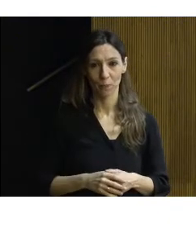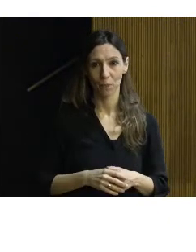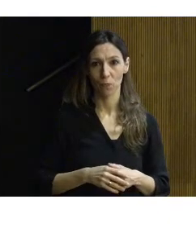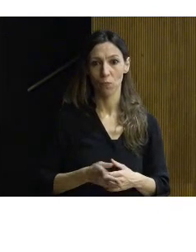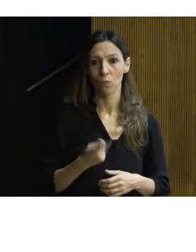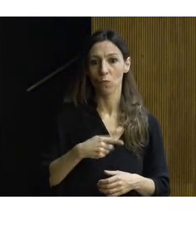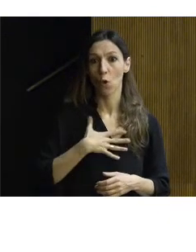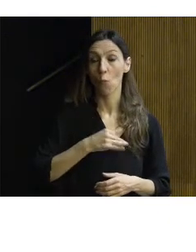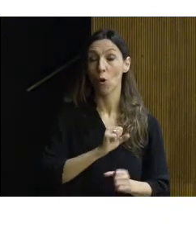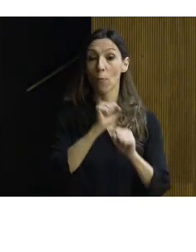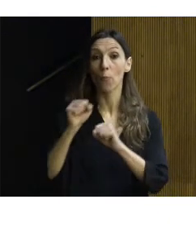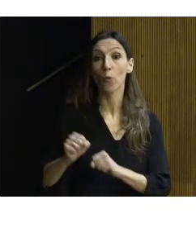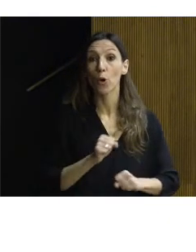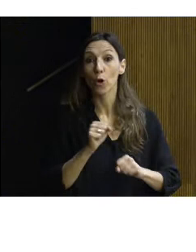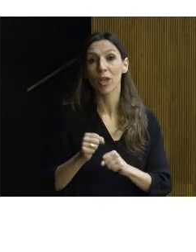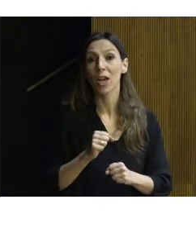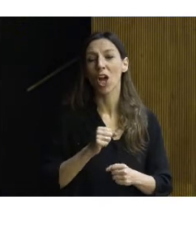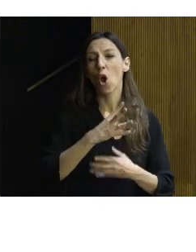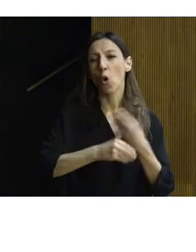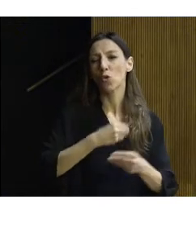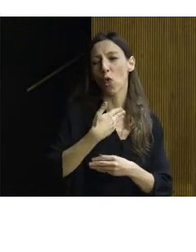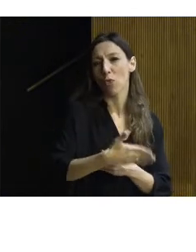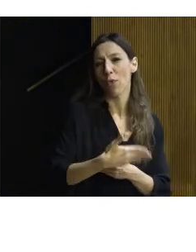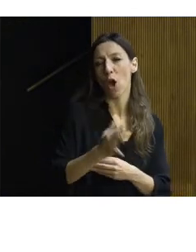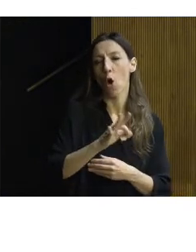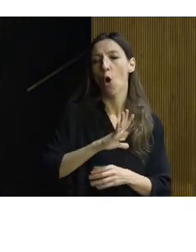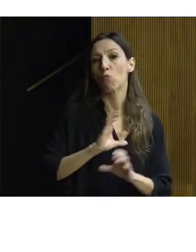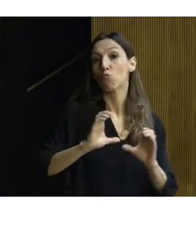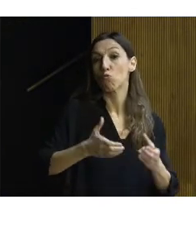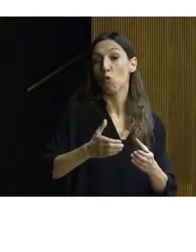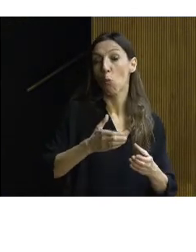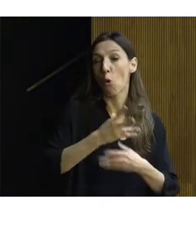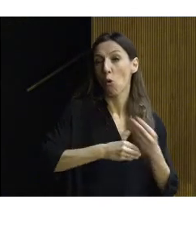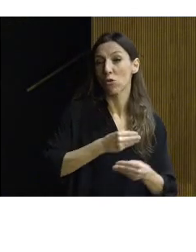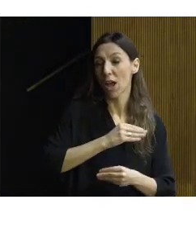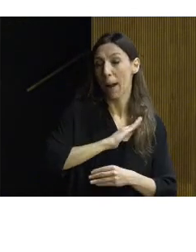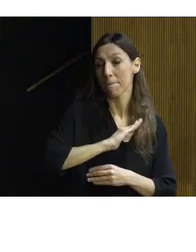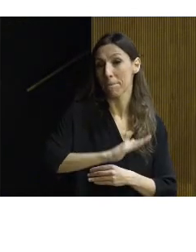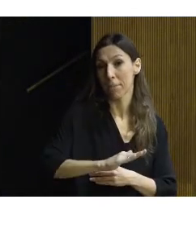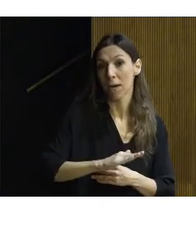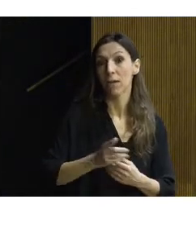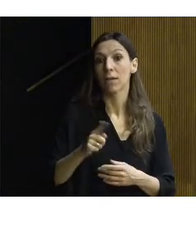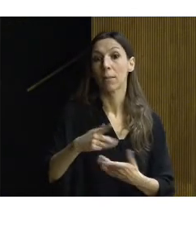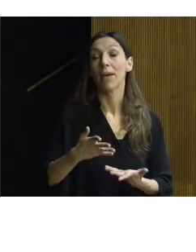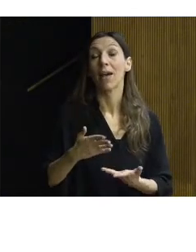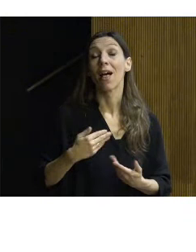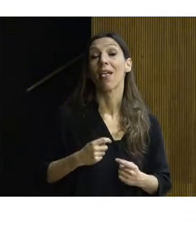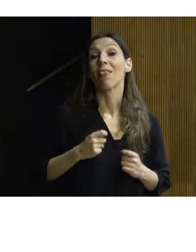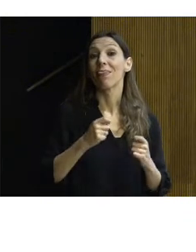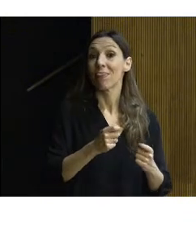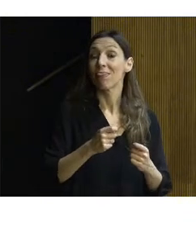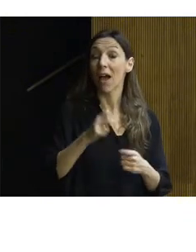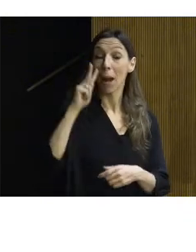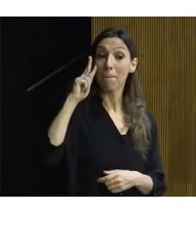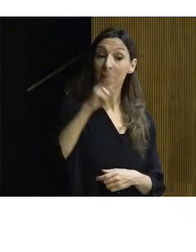Podemos protegerlo del mal uso o excesivo uso de la colectividad, marcando bien los itinerarios que permitan a los usuarios y visitantes la mejor lectura y